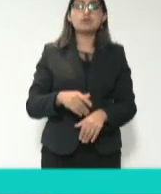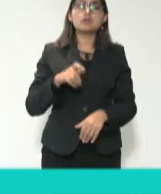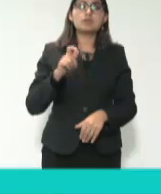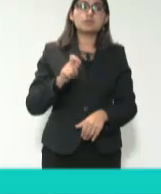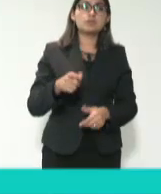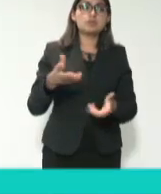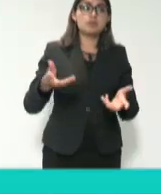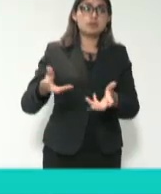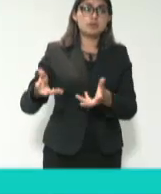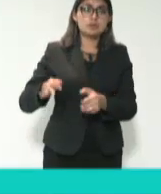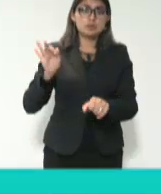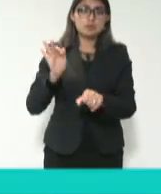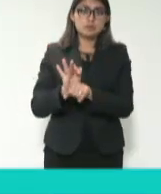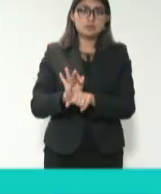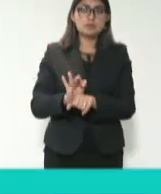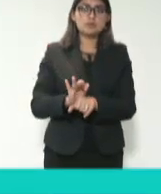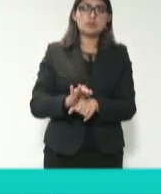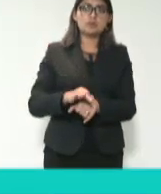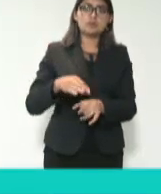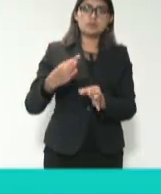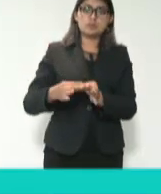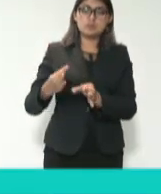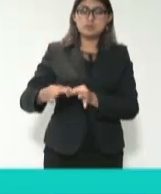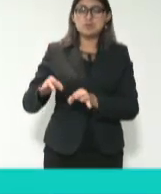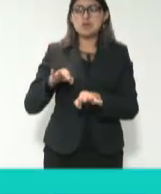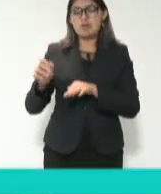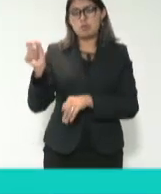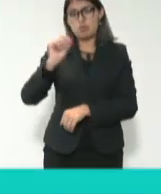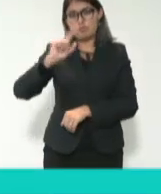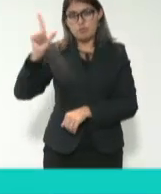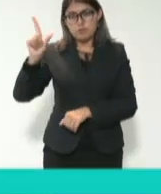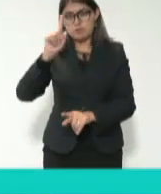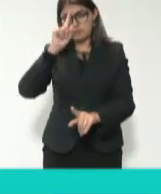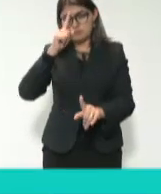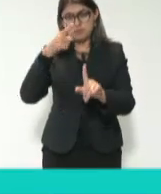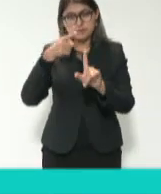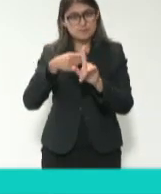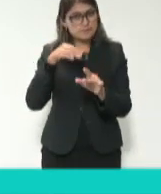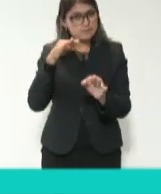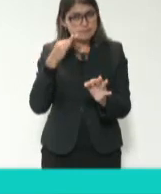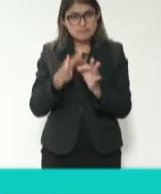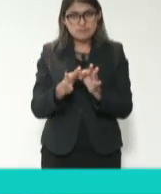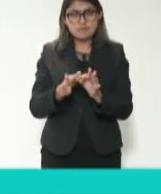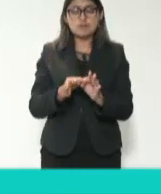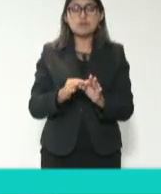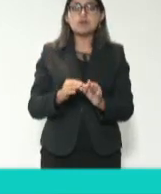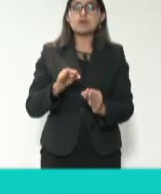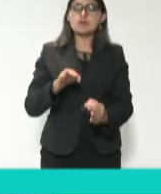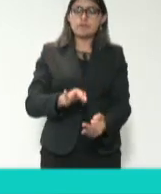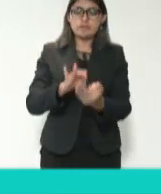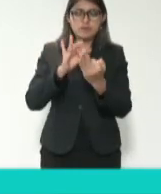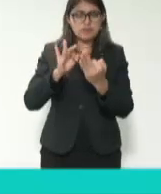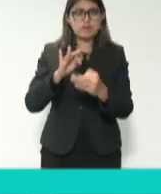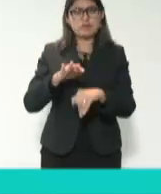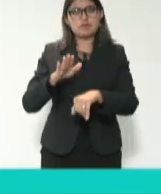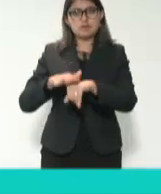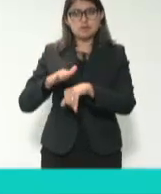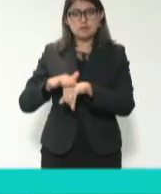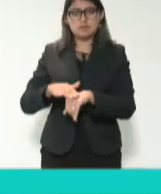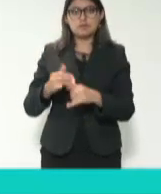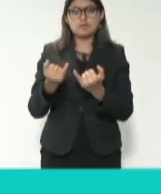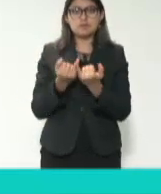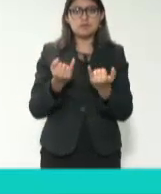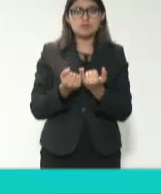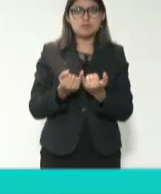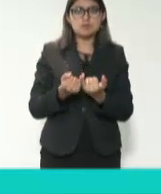disciplina, el profesionalismo, la objetividad, la rendición de cuentas, la competencia por méritos,